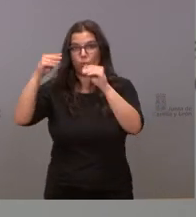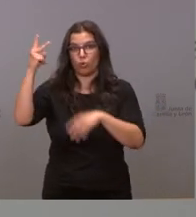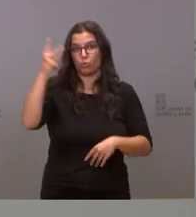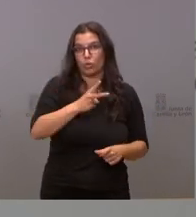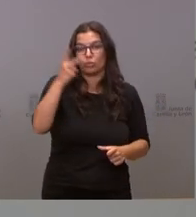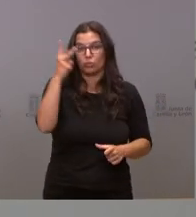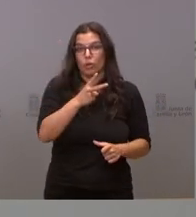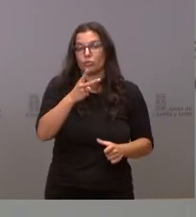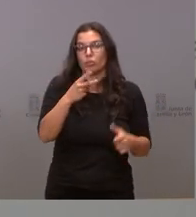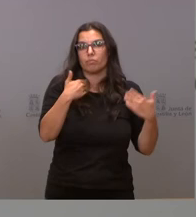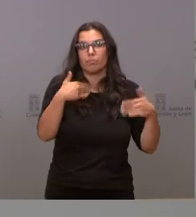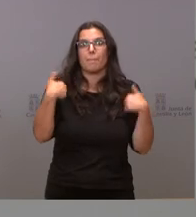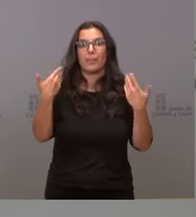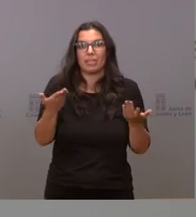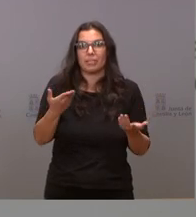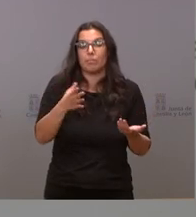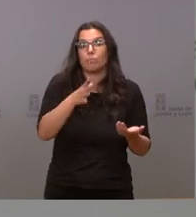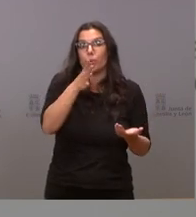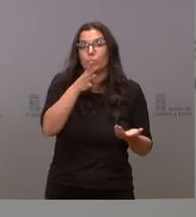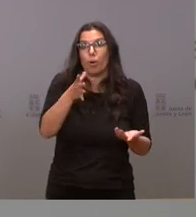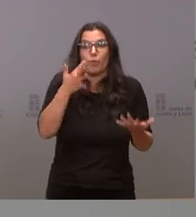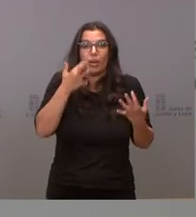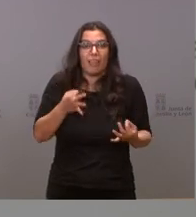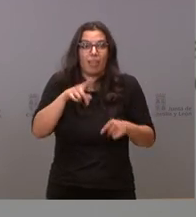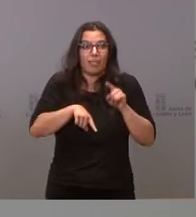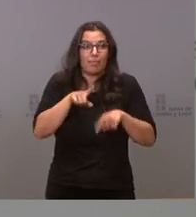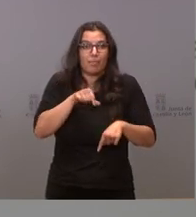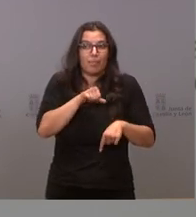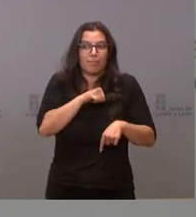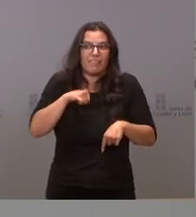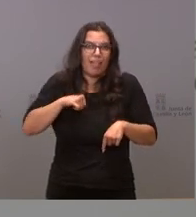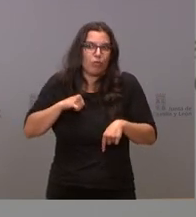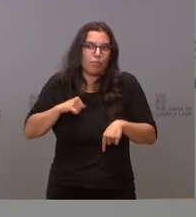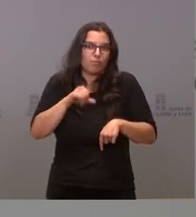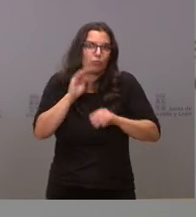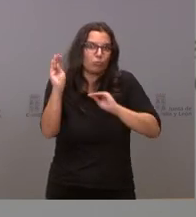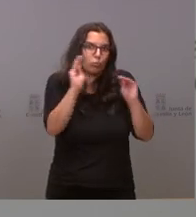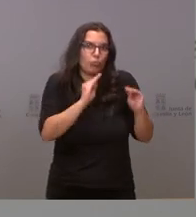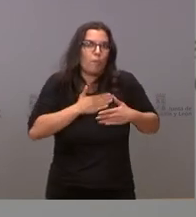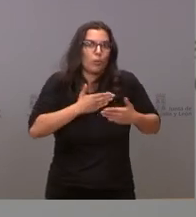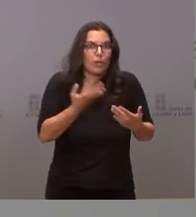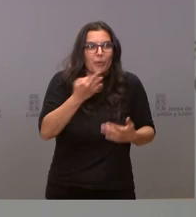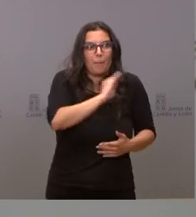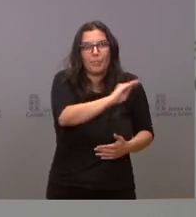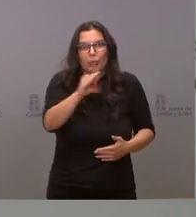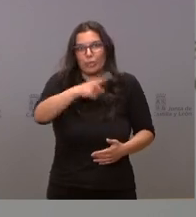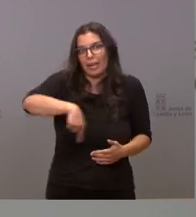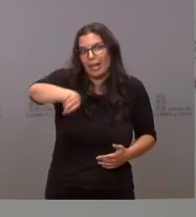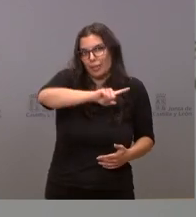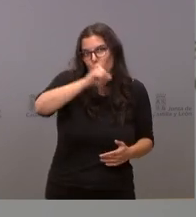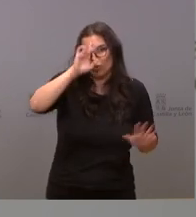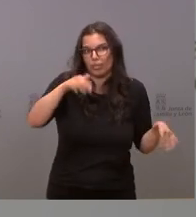motivos lógicamente son unos motivos voluntarios privados personales habría que preguntárselo a ellos